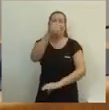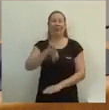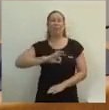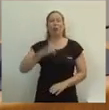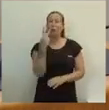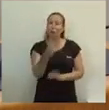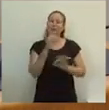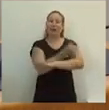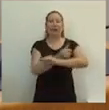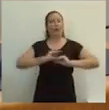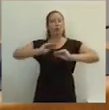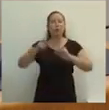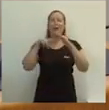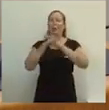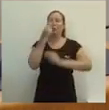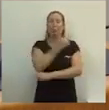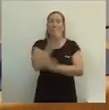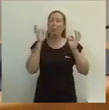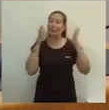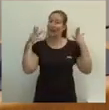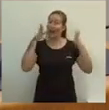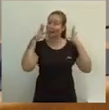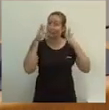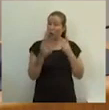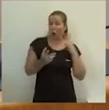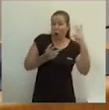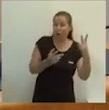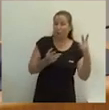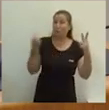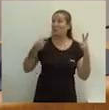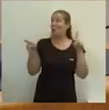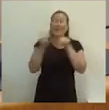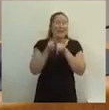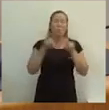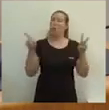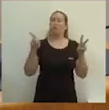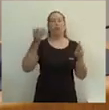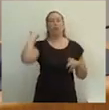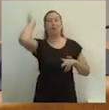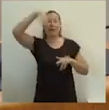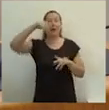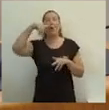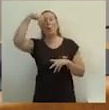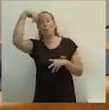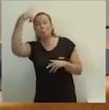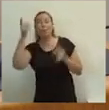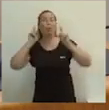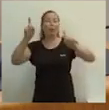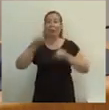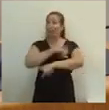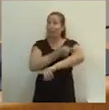consumirán tantos recursos públicos de asesoría como toda la Consellería de Educación, Cultura y Deportes. Atención.